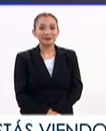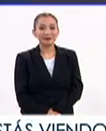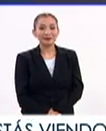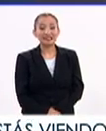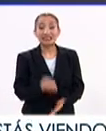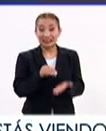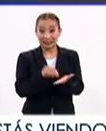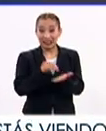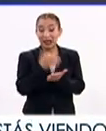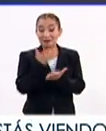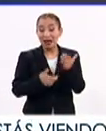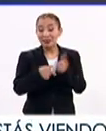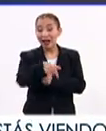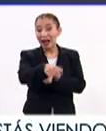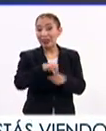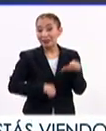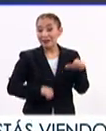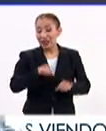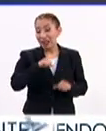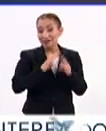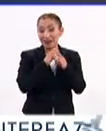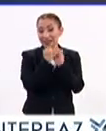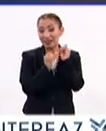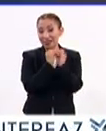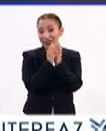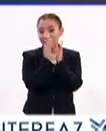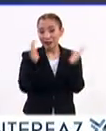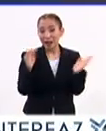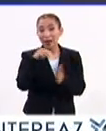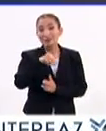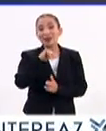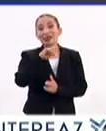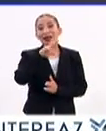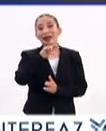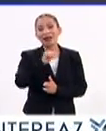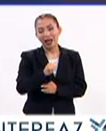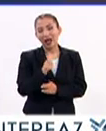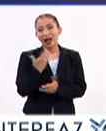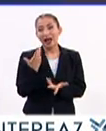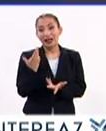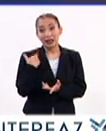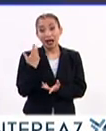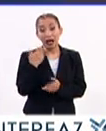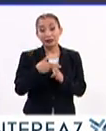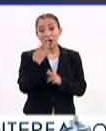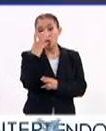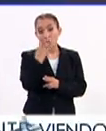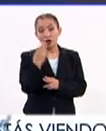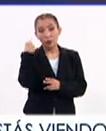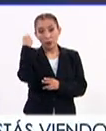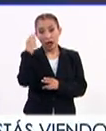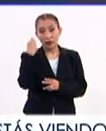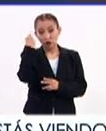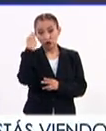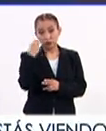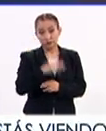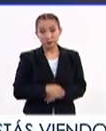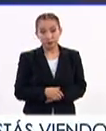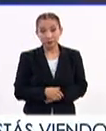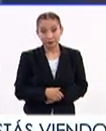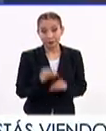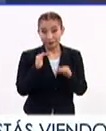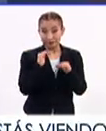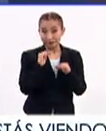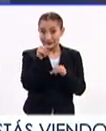Pues todavía quedan muchas actividades en la Feria Internacional del Libro de Minería y sobre todo... Hasta 4, ¿no? Hasta el 4 de este mes de marzo.